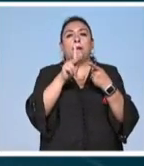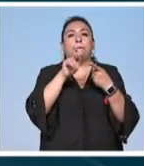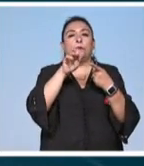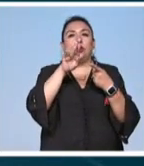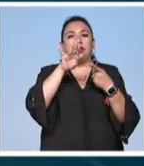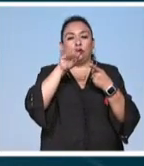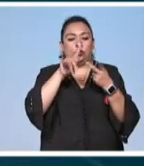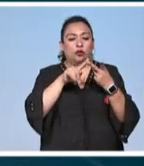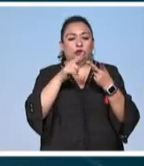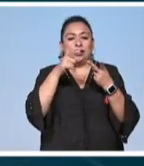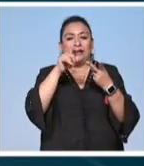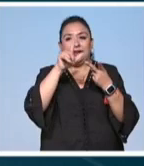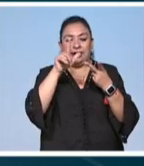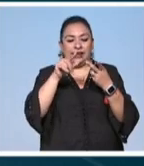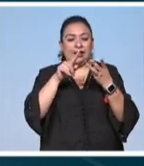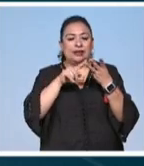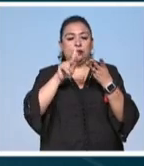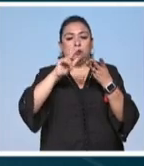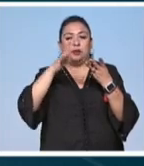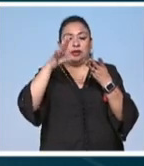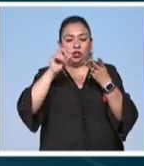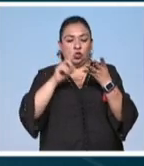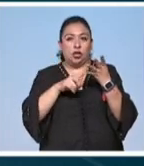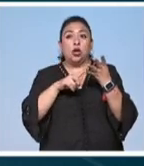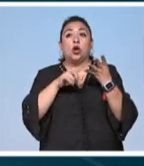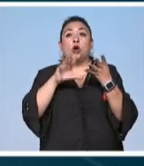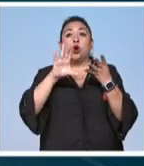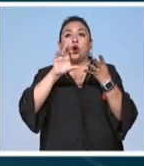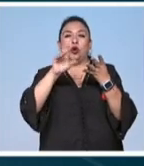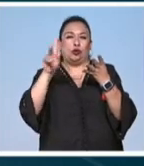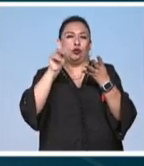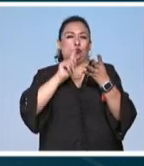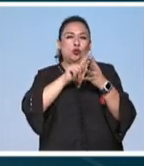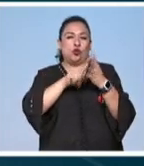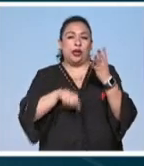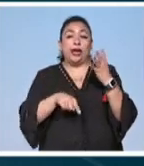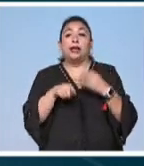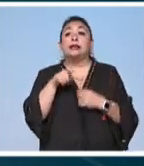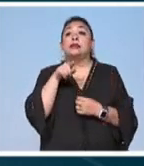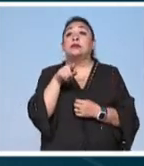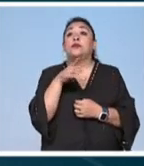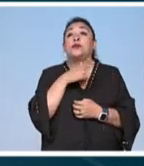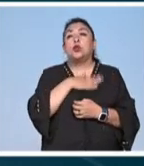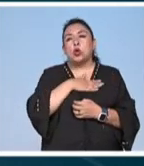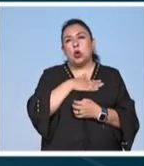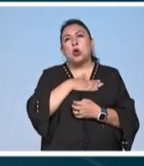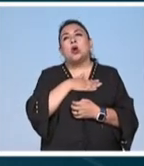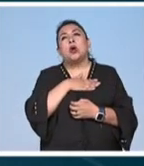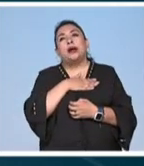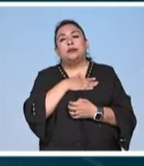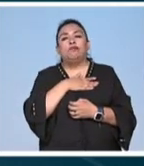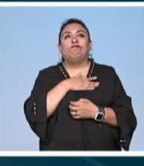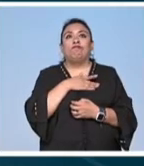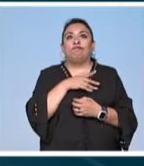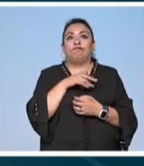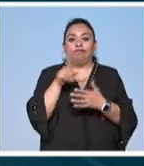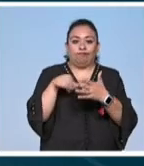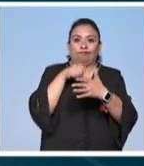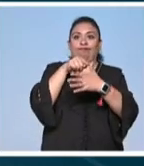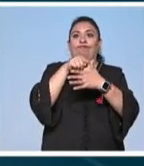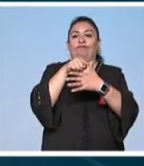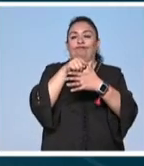poniatowska marco glanz cristina pacheco y el sacros estoy entre escritoras